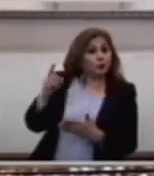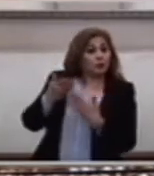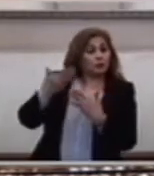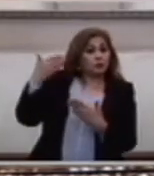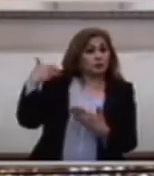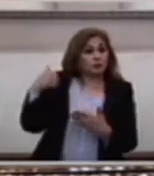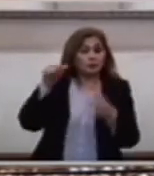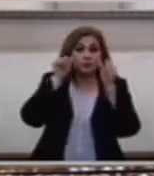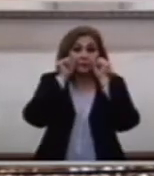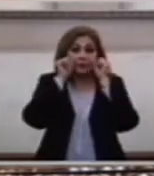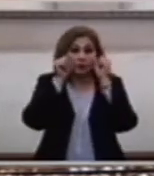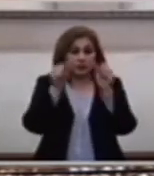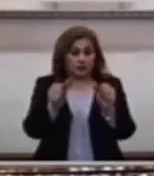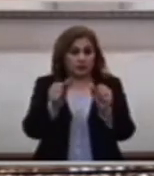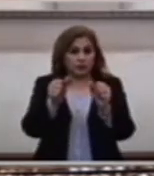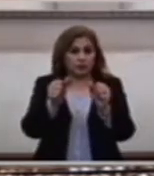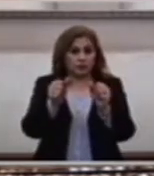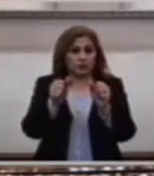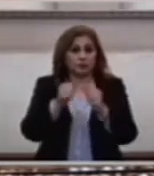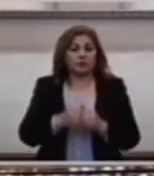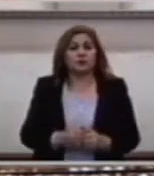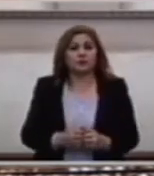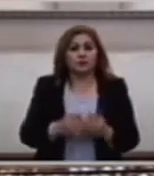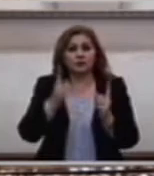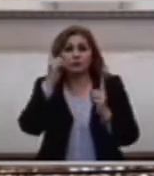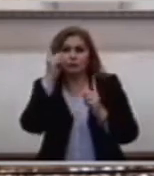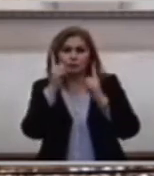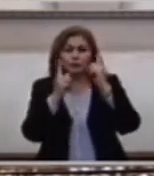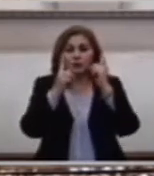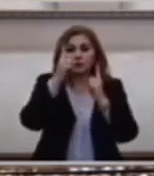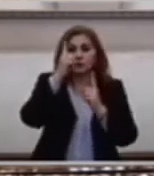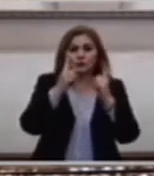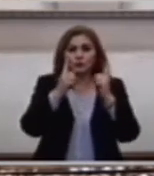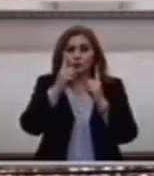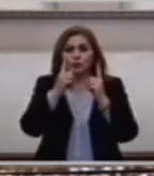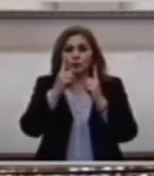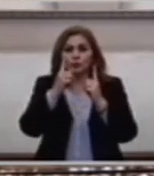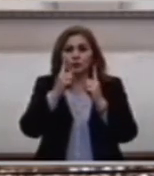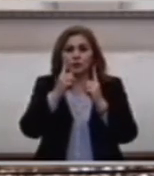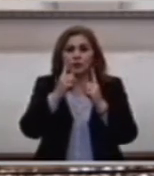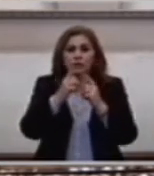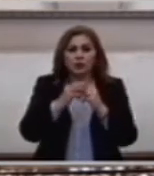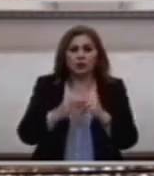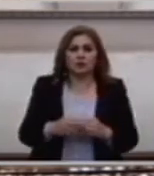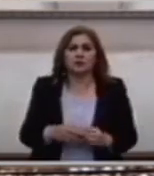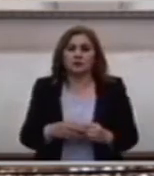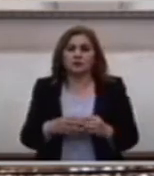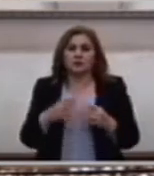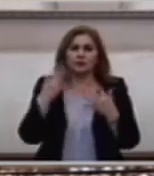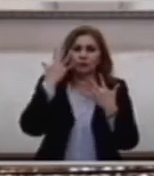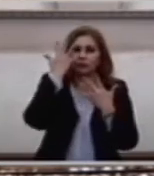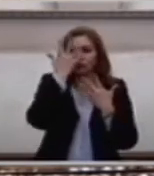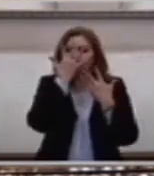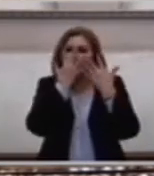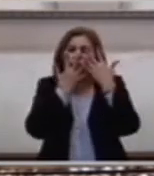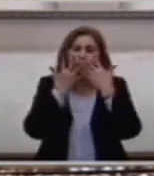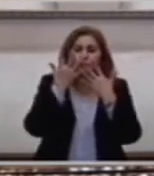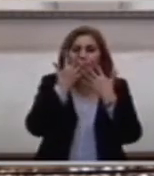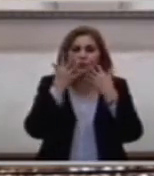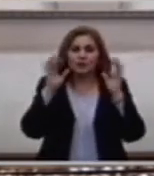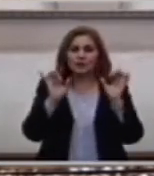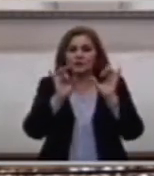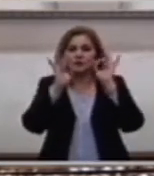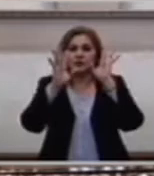Escuchábamos Las dudas Las incertidumbres De Tomás